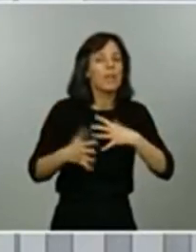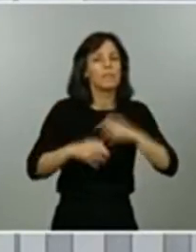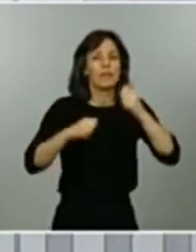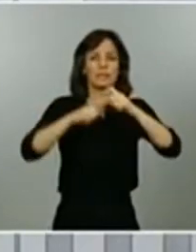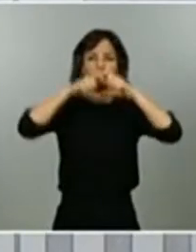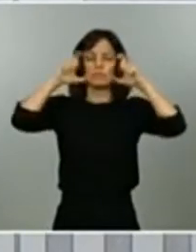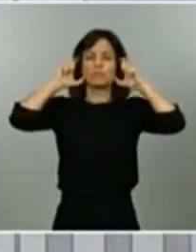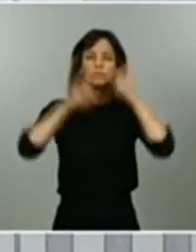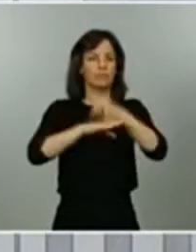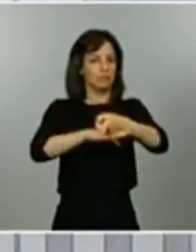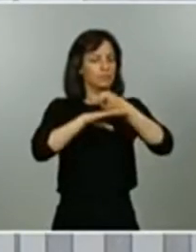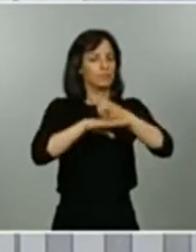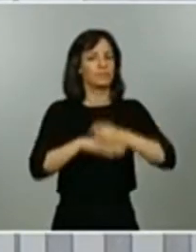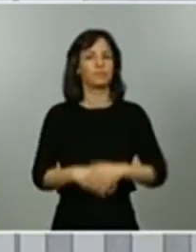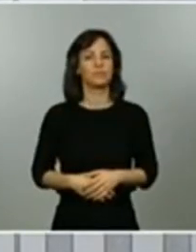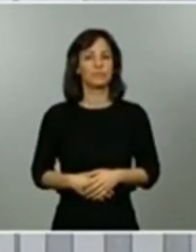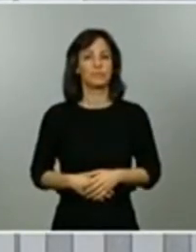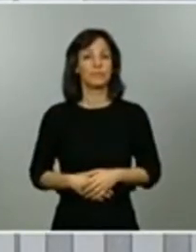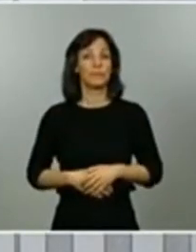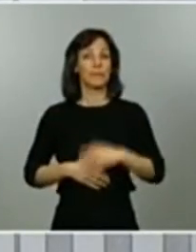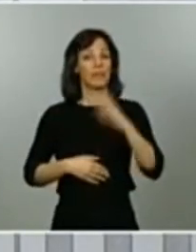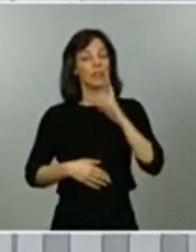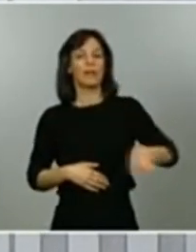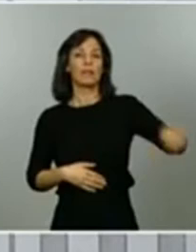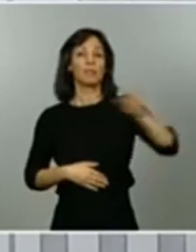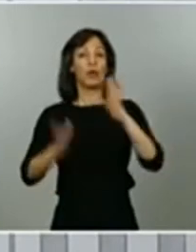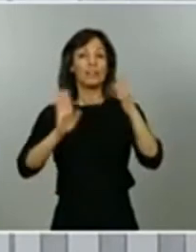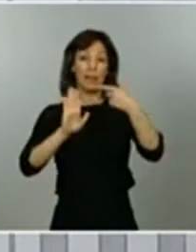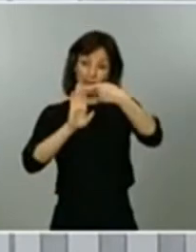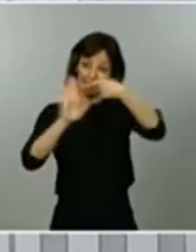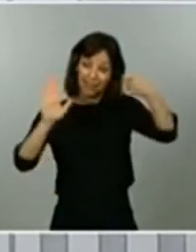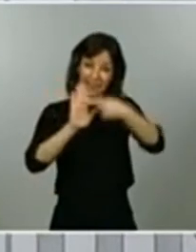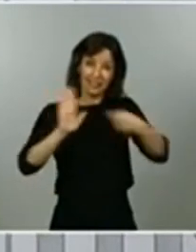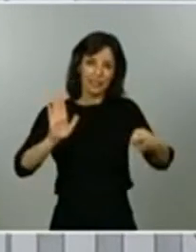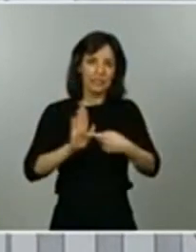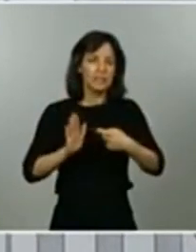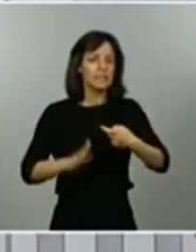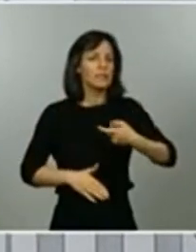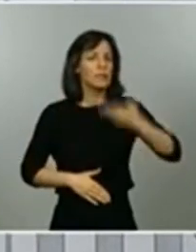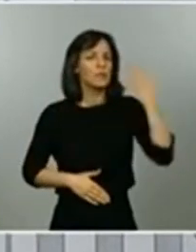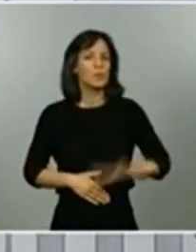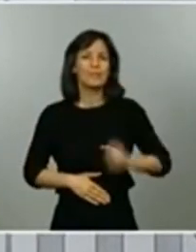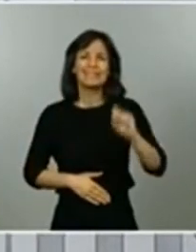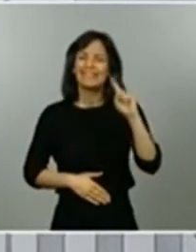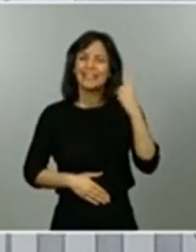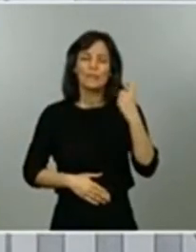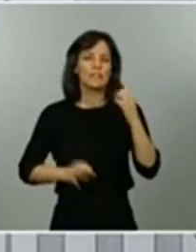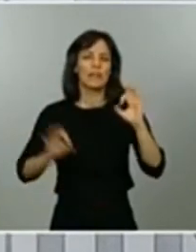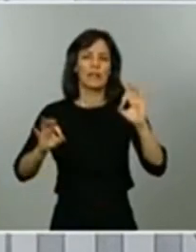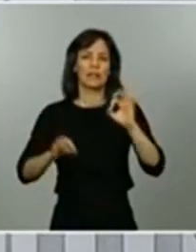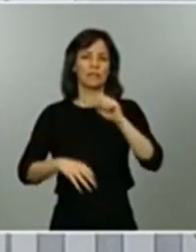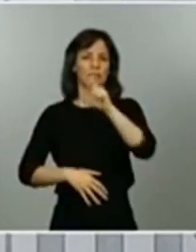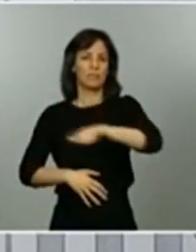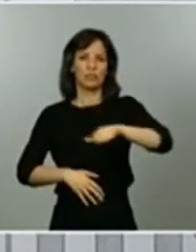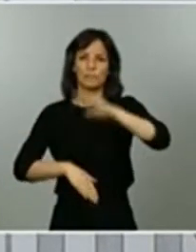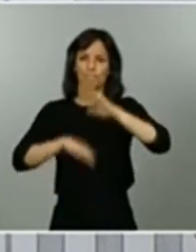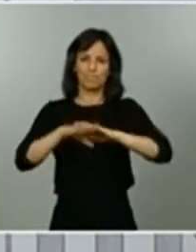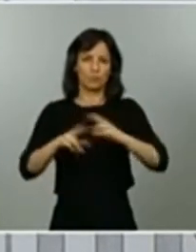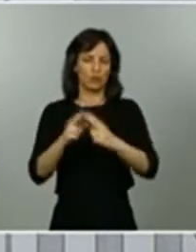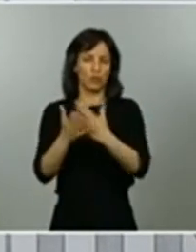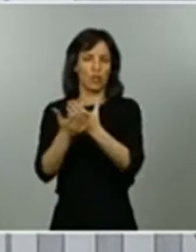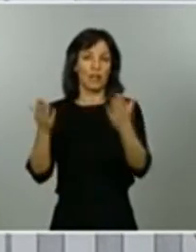Insisto, en la etapa de la desescalada, más necesaria que nunca la disciplina social y atender las recomendaciones de las autoridades